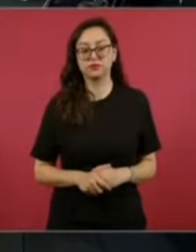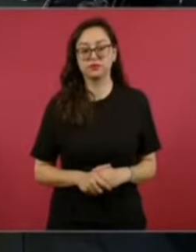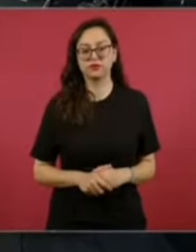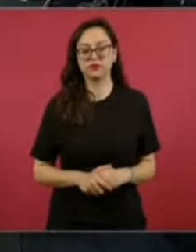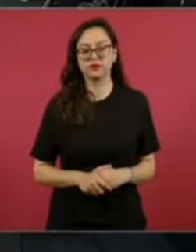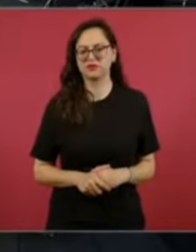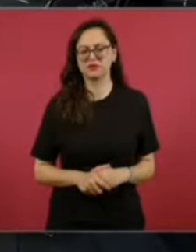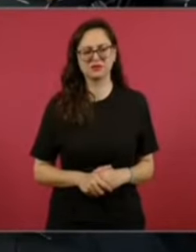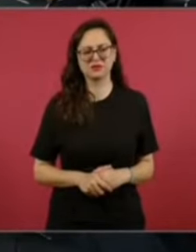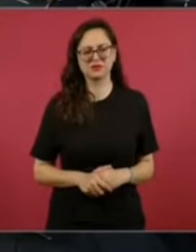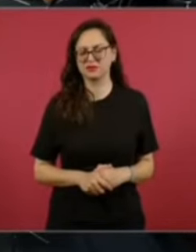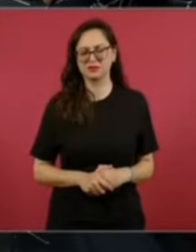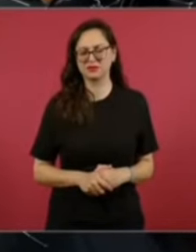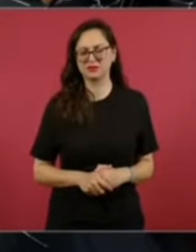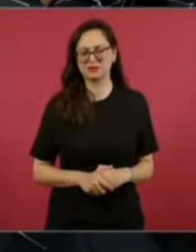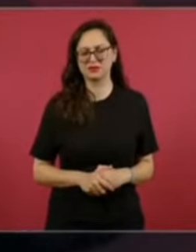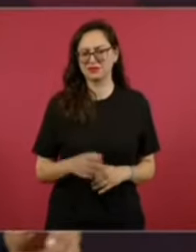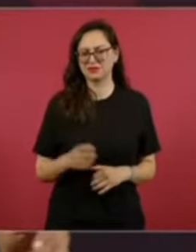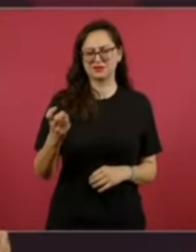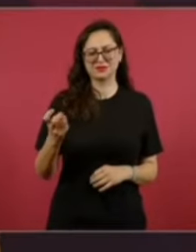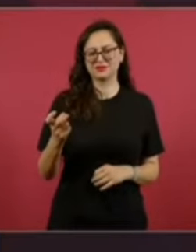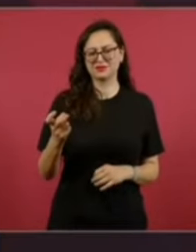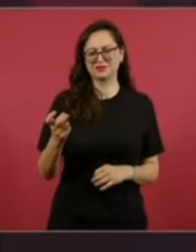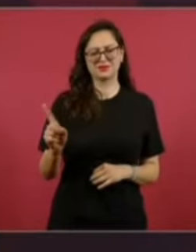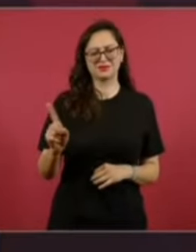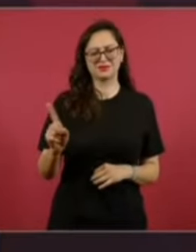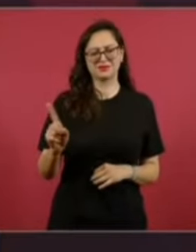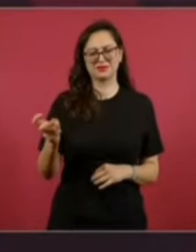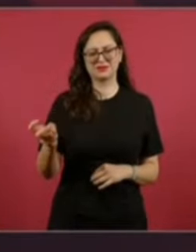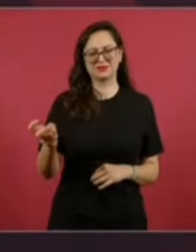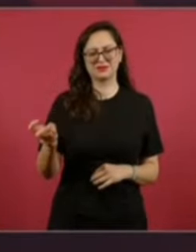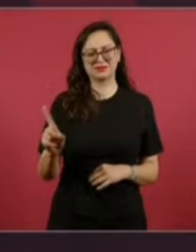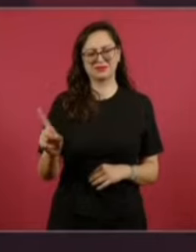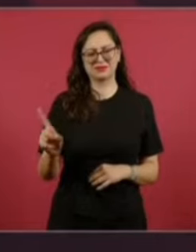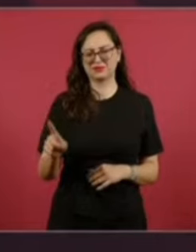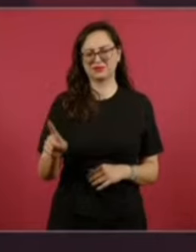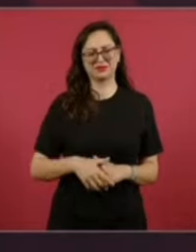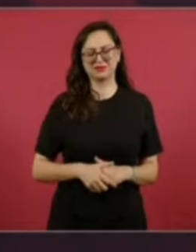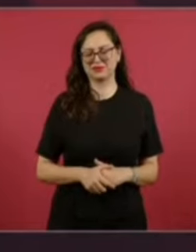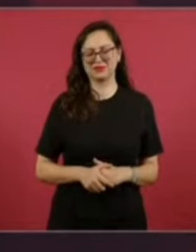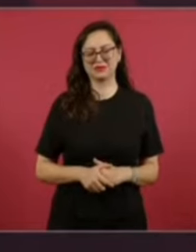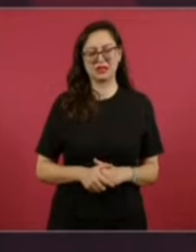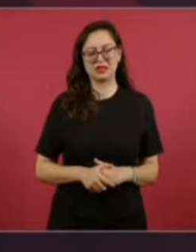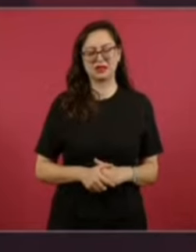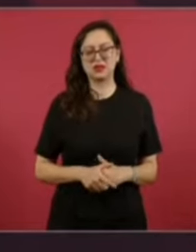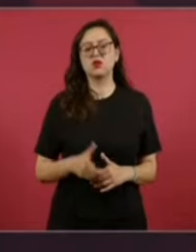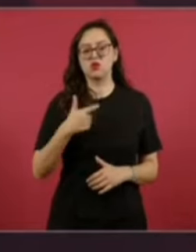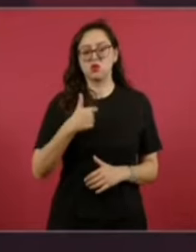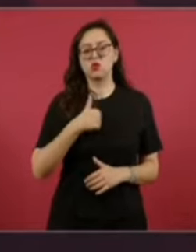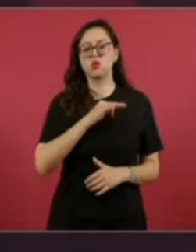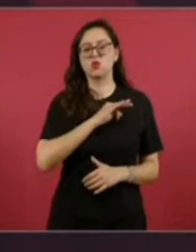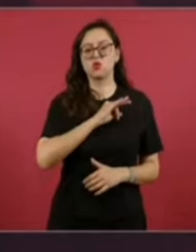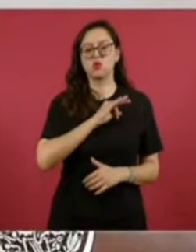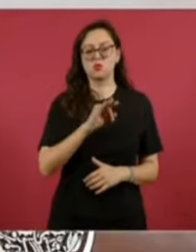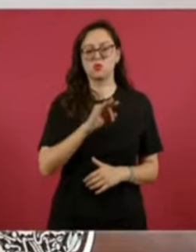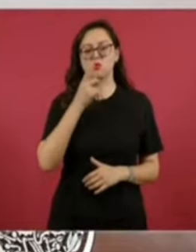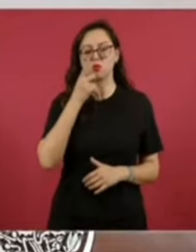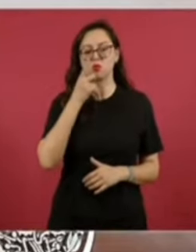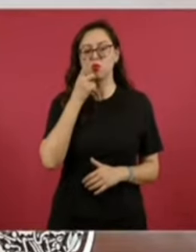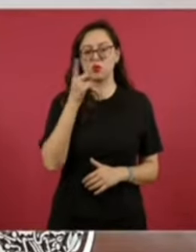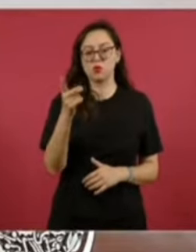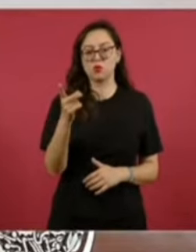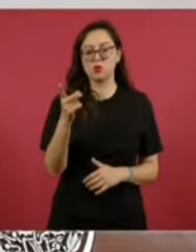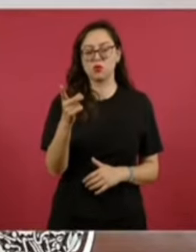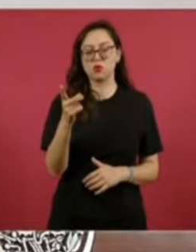eso no me atrevería. Lo que sí puedo decirle es que